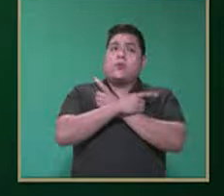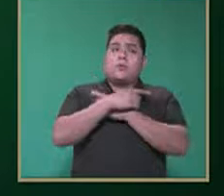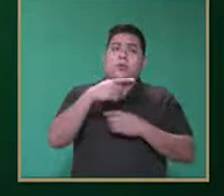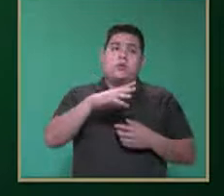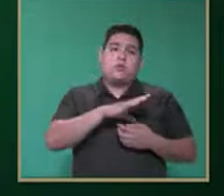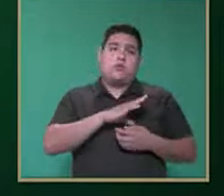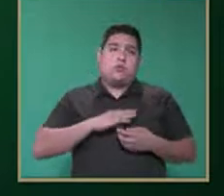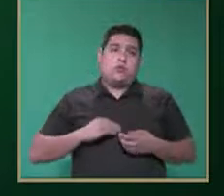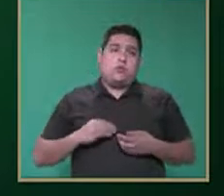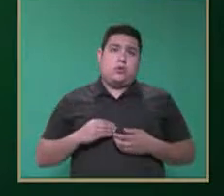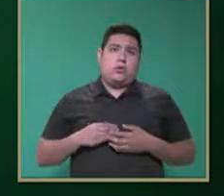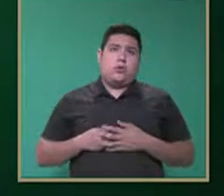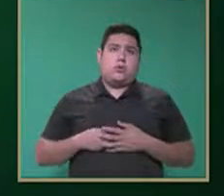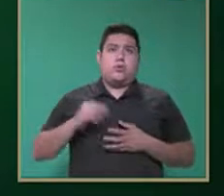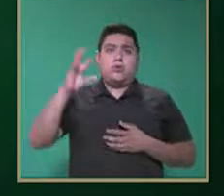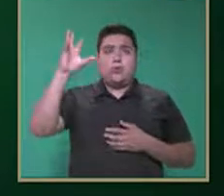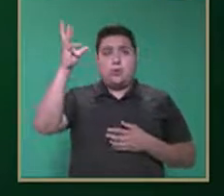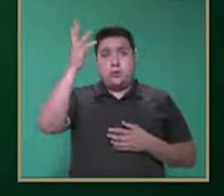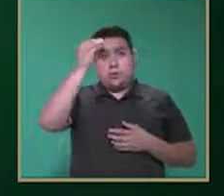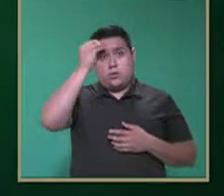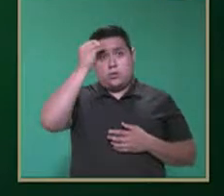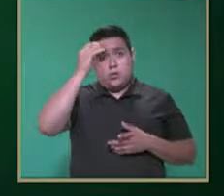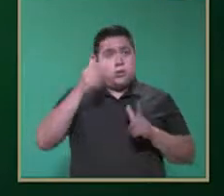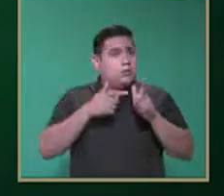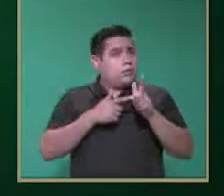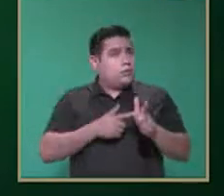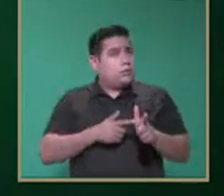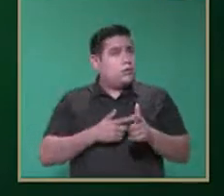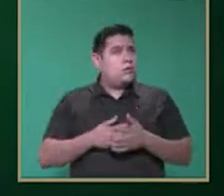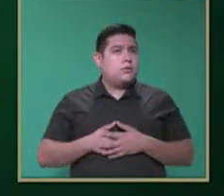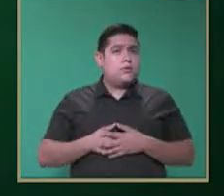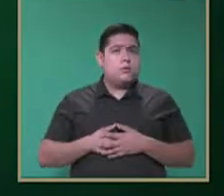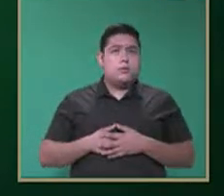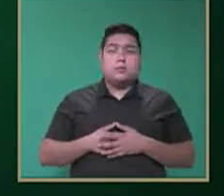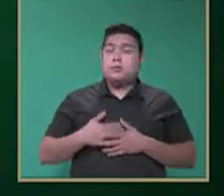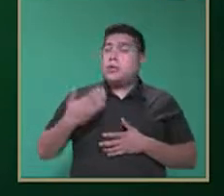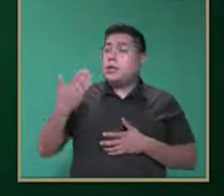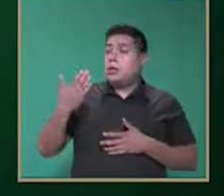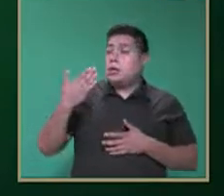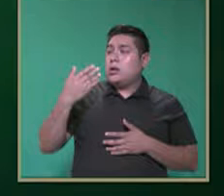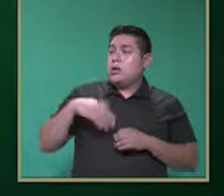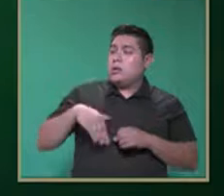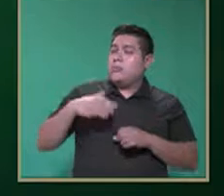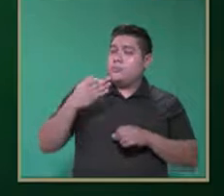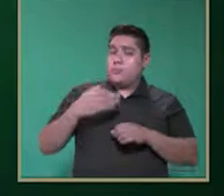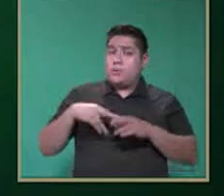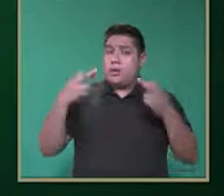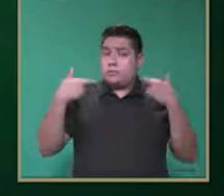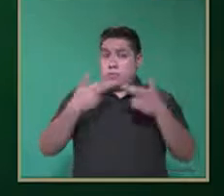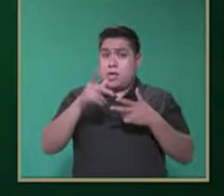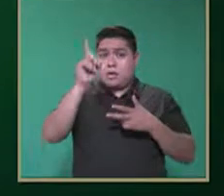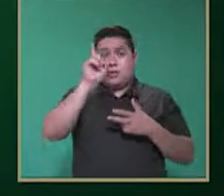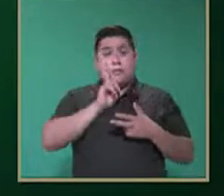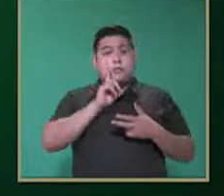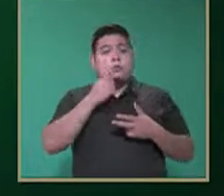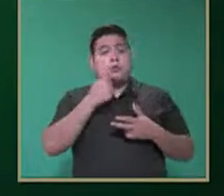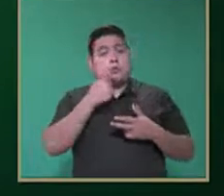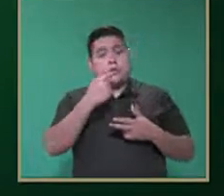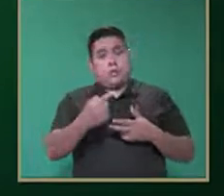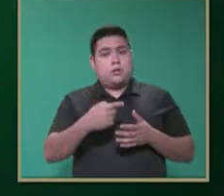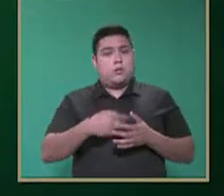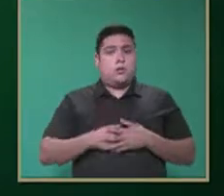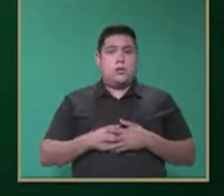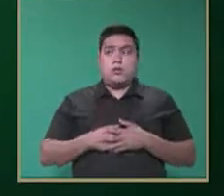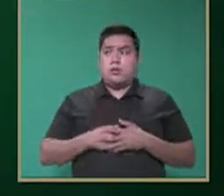hijos con TEA. Y continuamos, sabemos, ya lo mencionaron las dos especialistas, la maestra